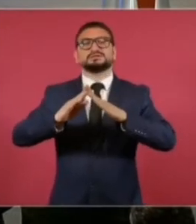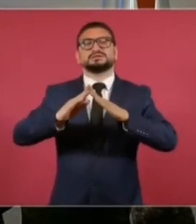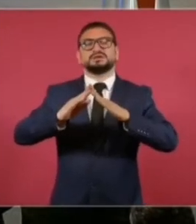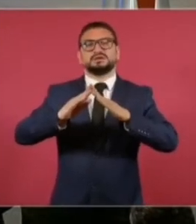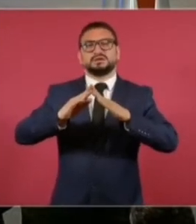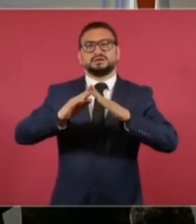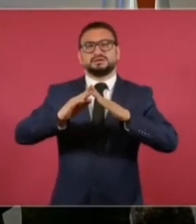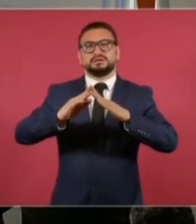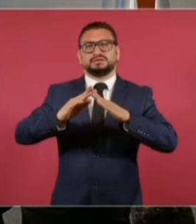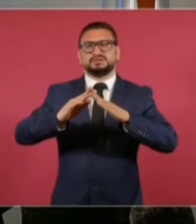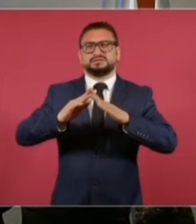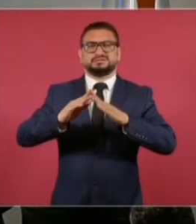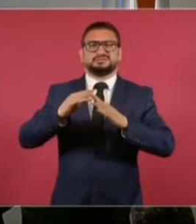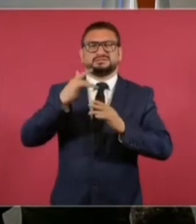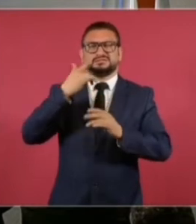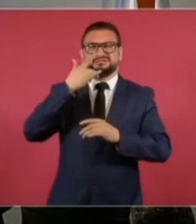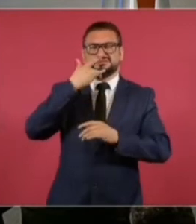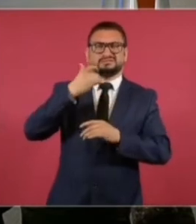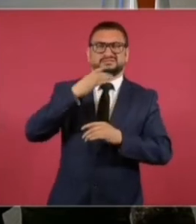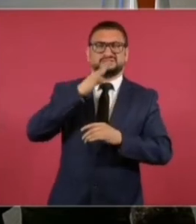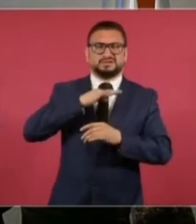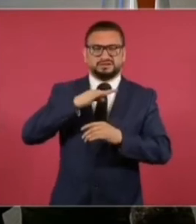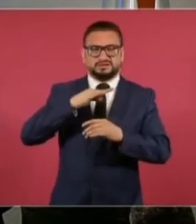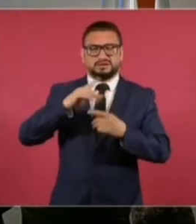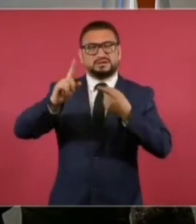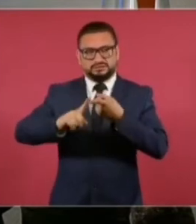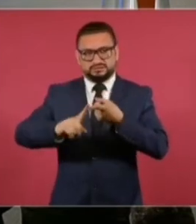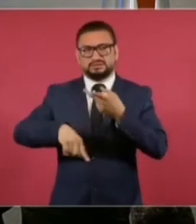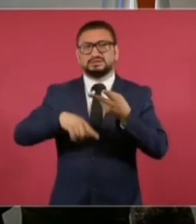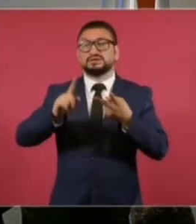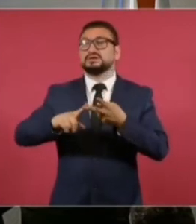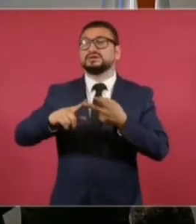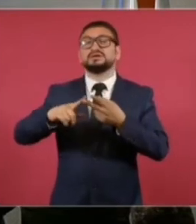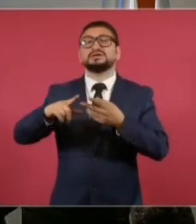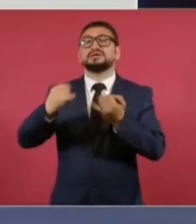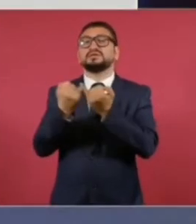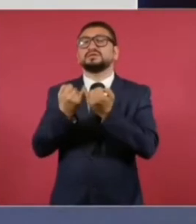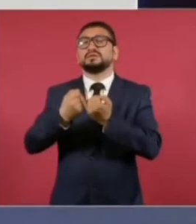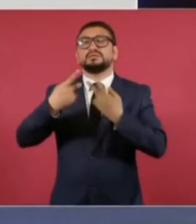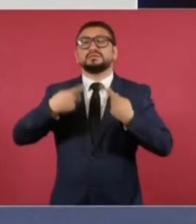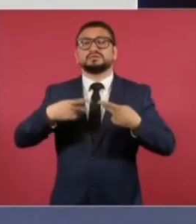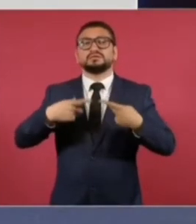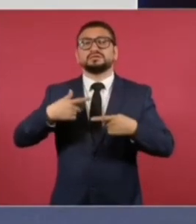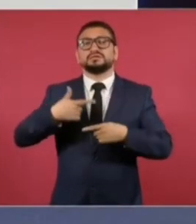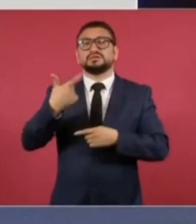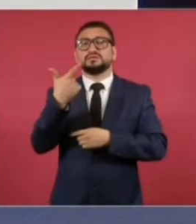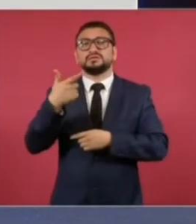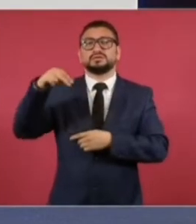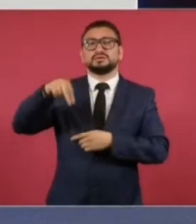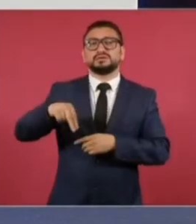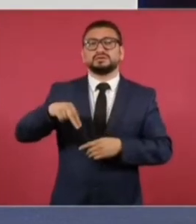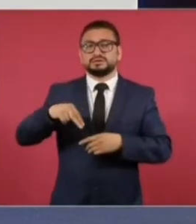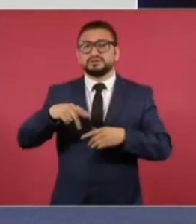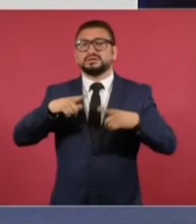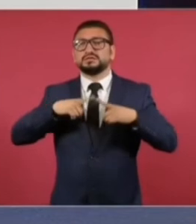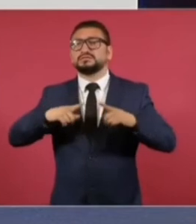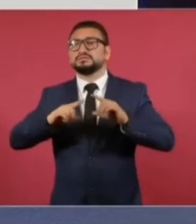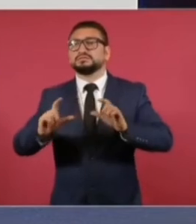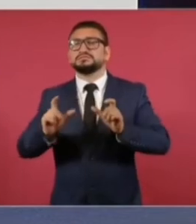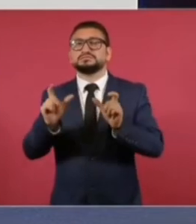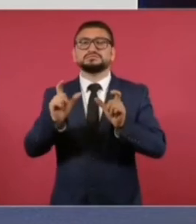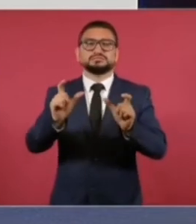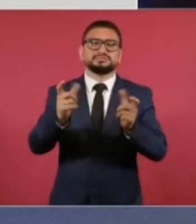manera anómala, pues tenemos que ocupar elementos de la Guardia Nacional para estarlo cuidando.